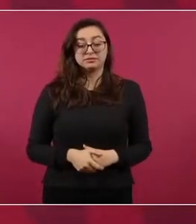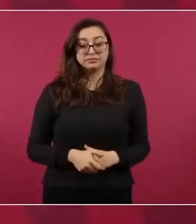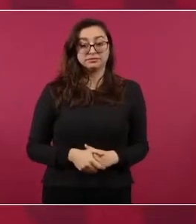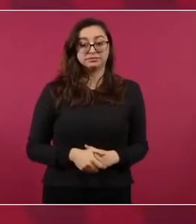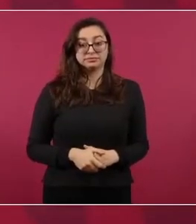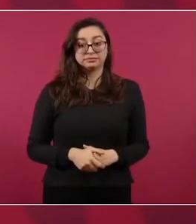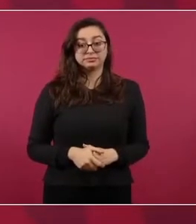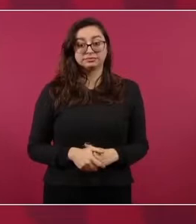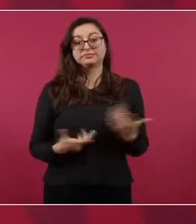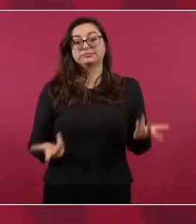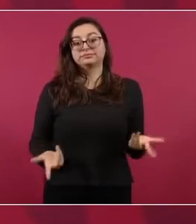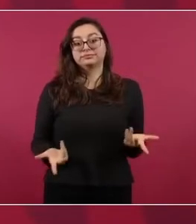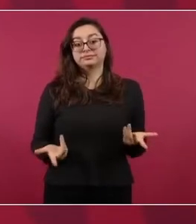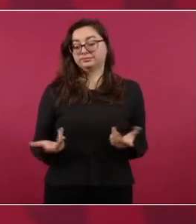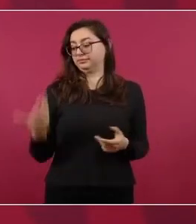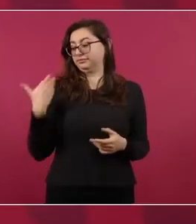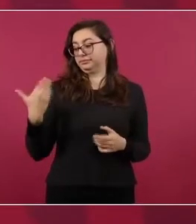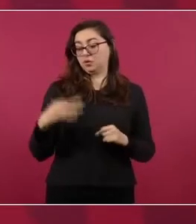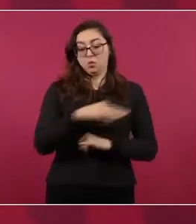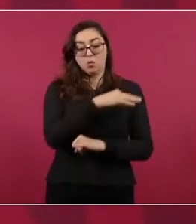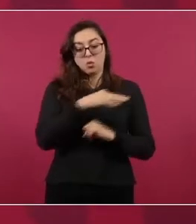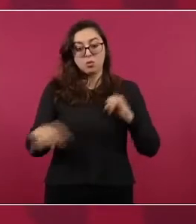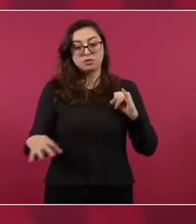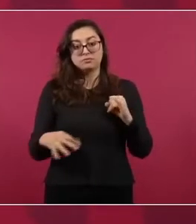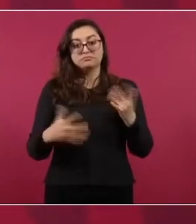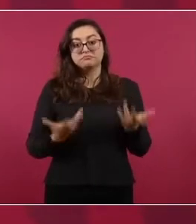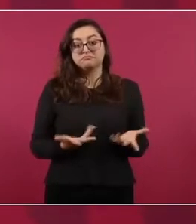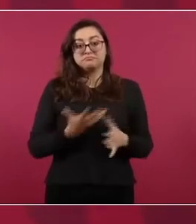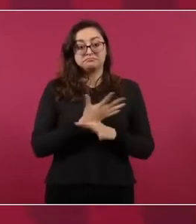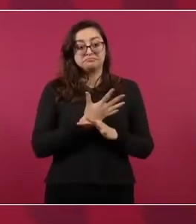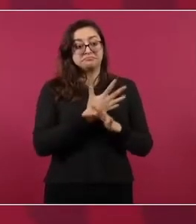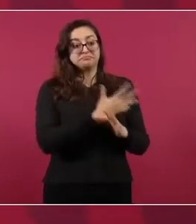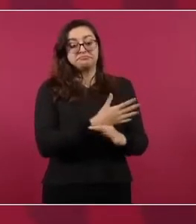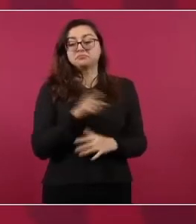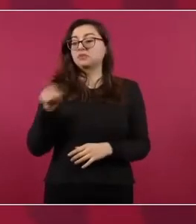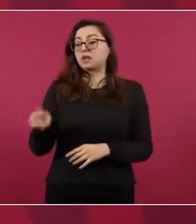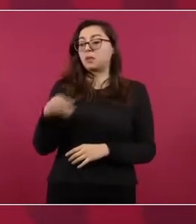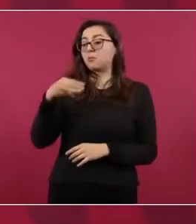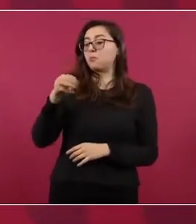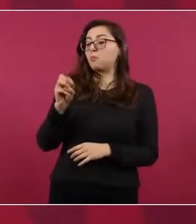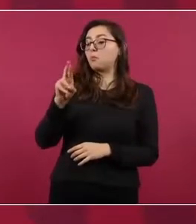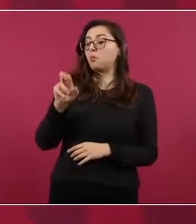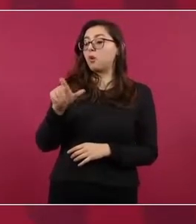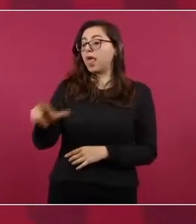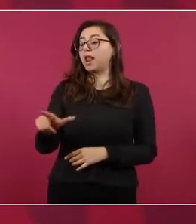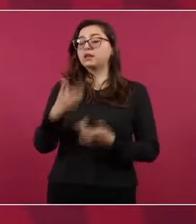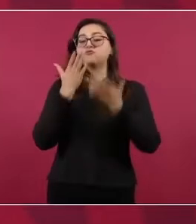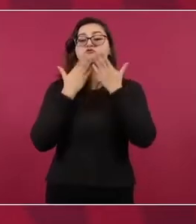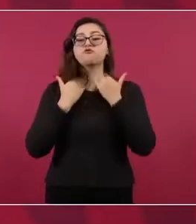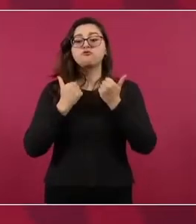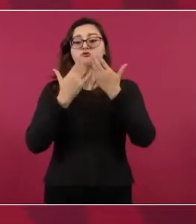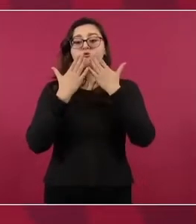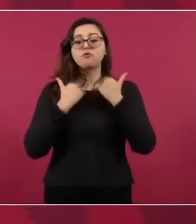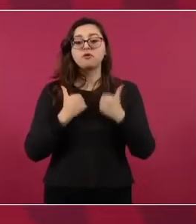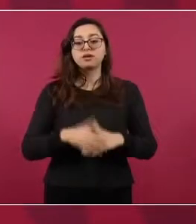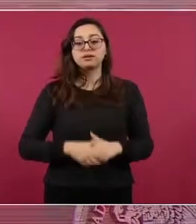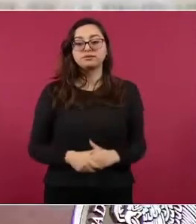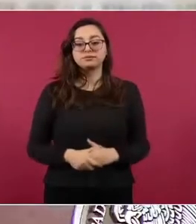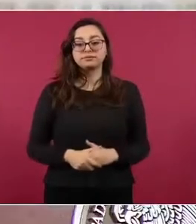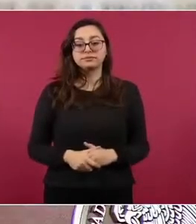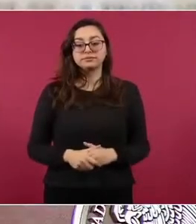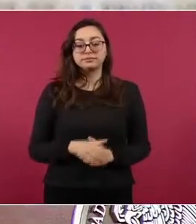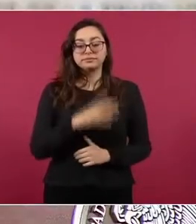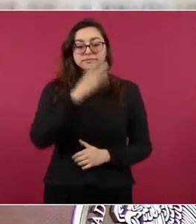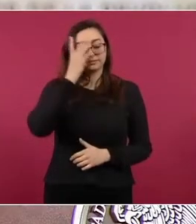argumentando incapacidad moral, que aunque